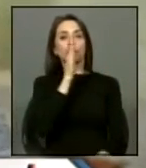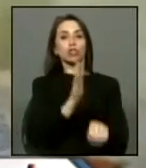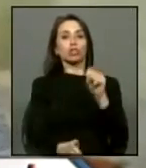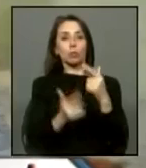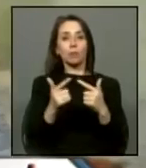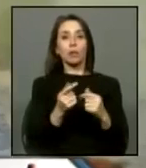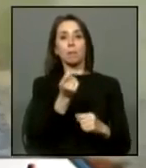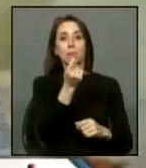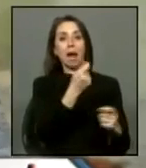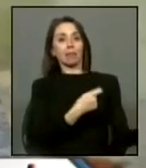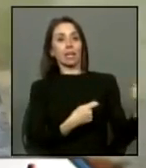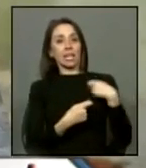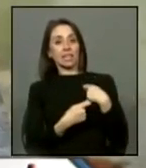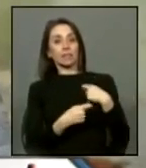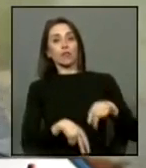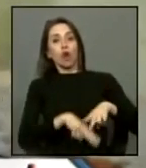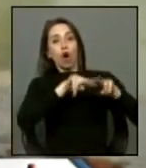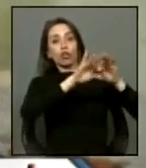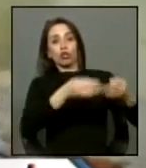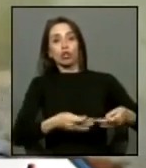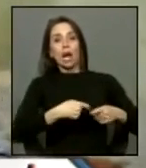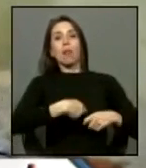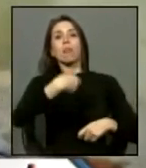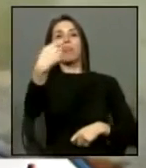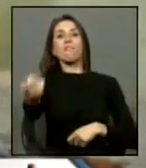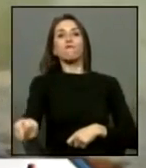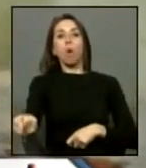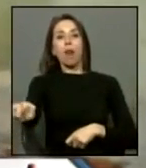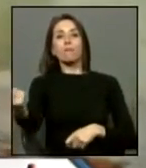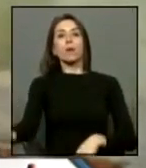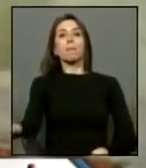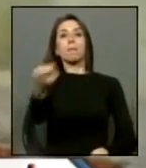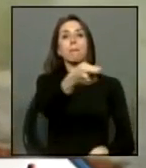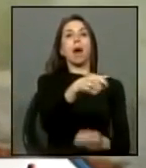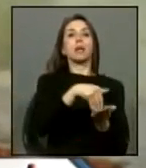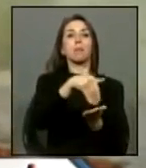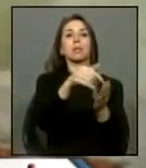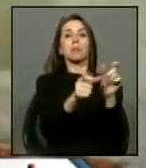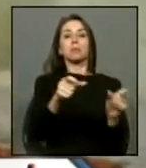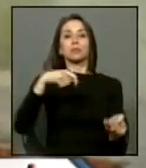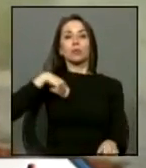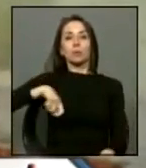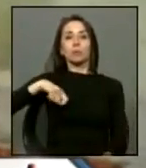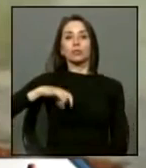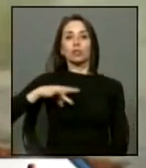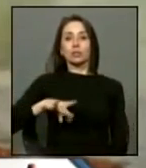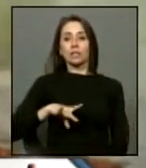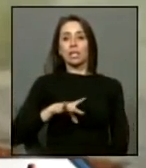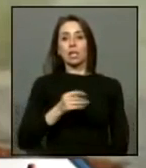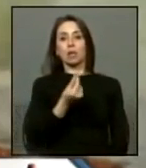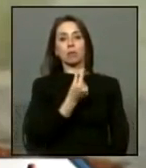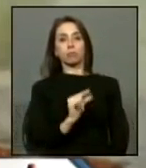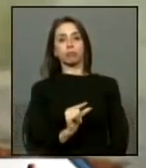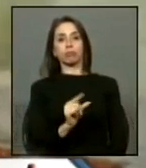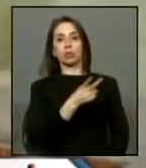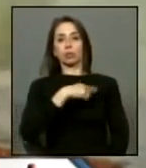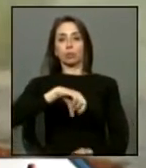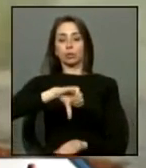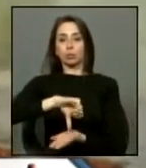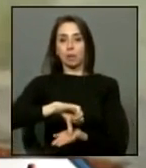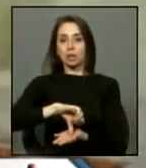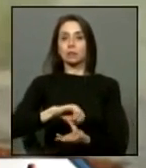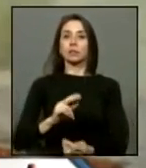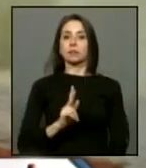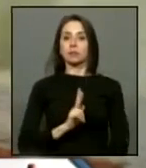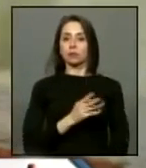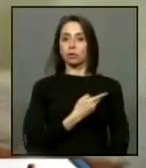devuelvan estos dineros y obviamente vayan en beneficio de los miles de pensionados chilenos que reciben pensiones indignas en nuestro país así